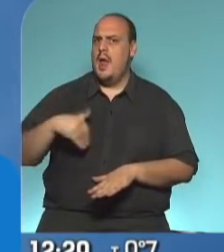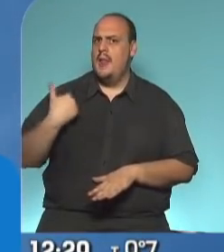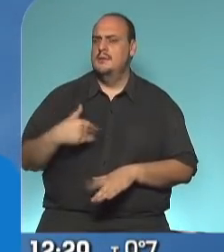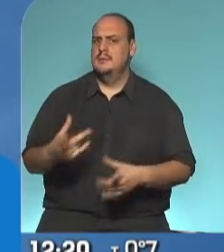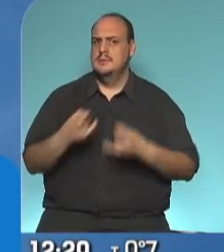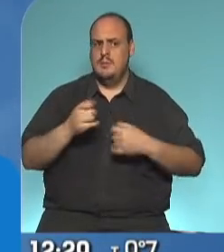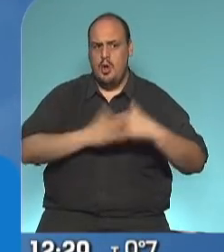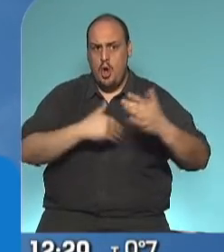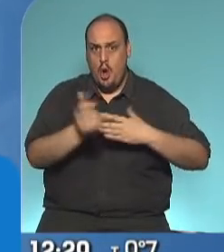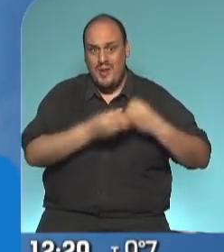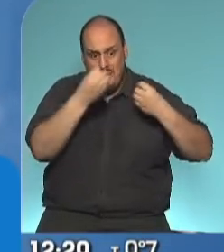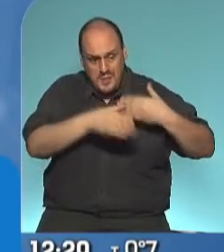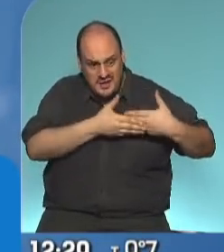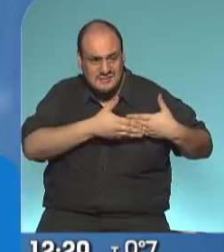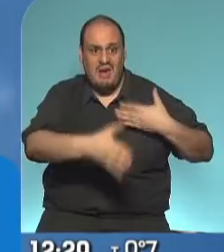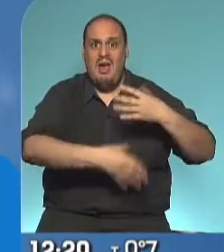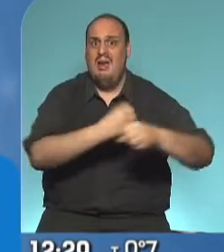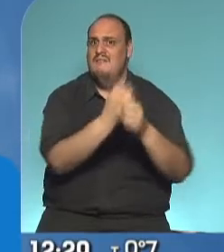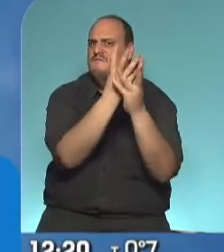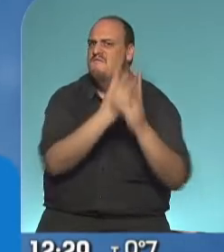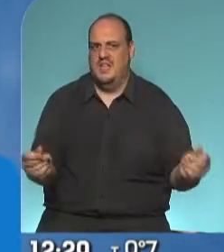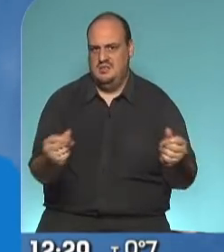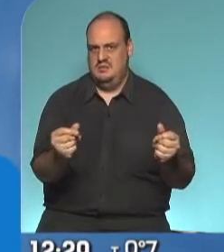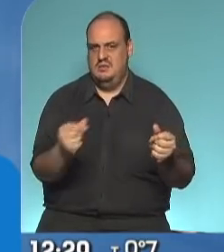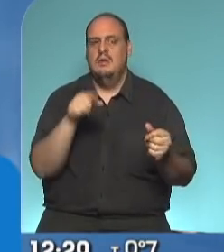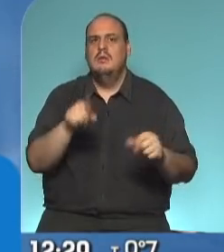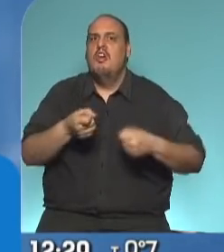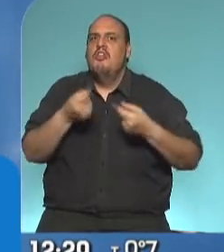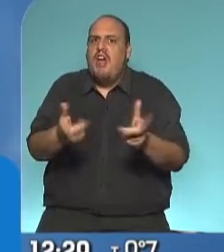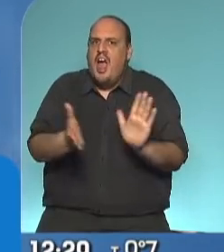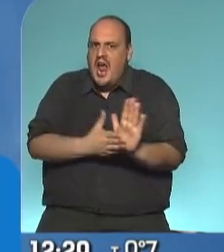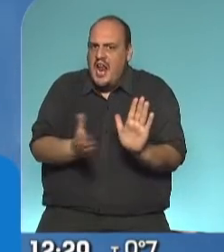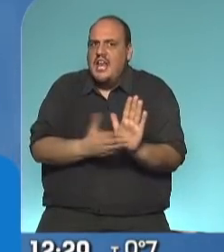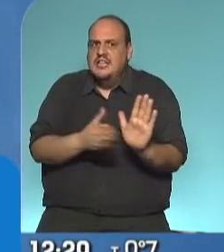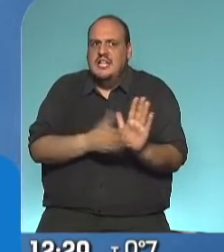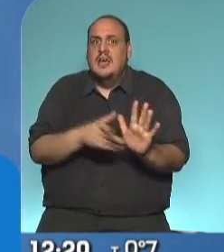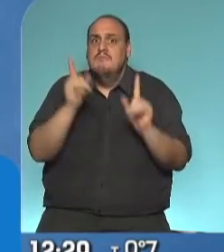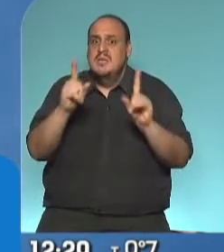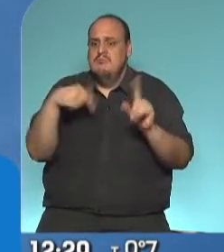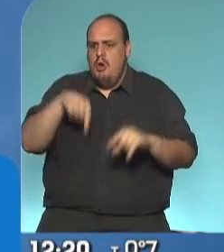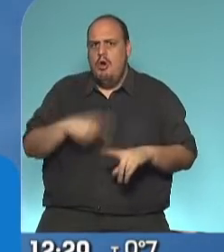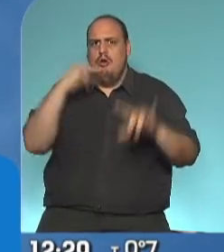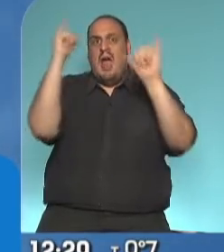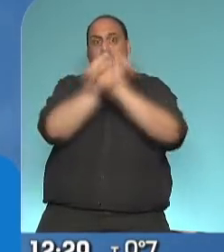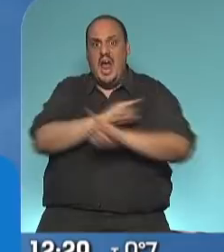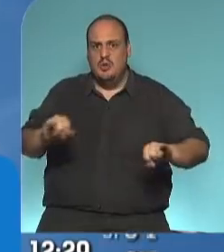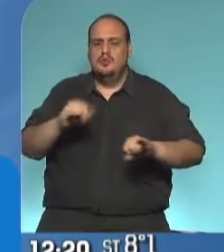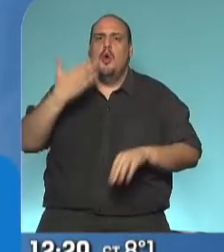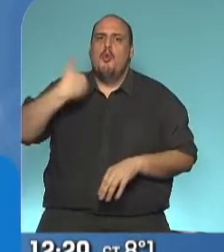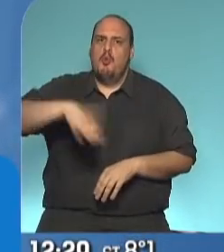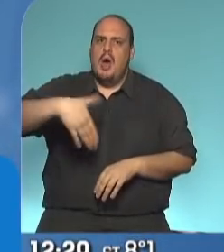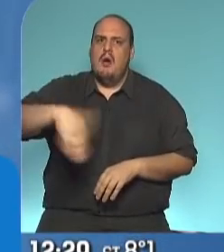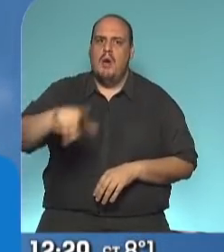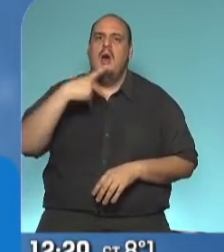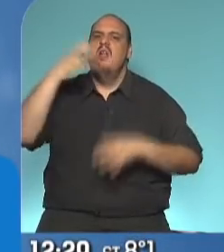obras se hagan y se terminen y que realmente podamos garantizar que cada uno de estos anuncios muy pronto puedan ser